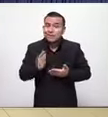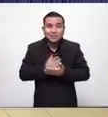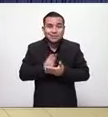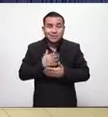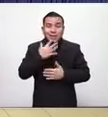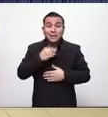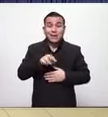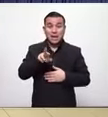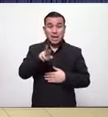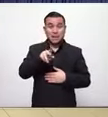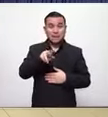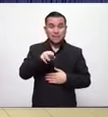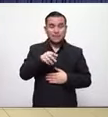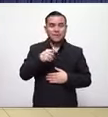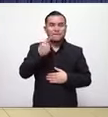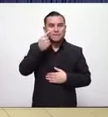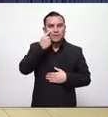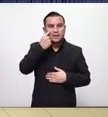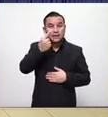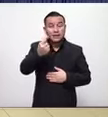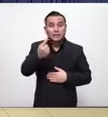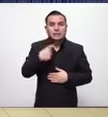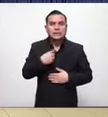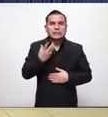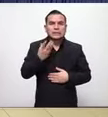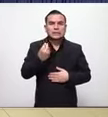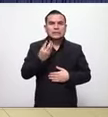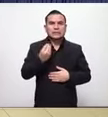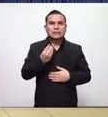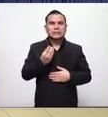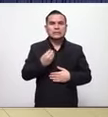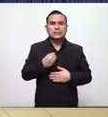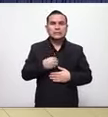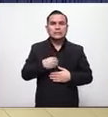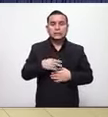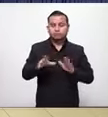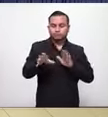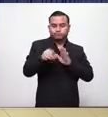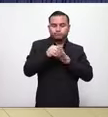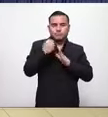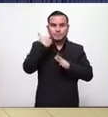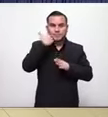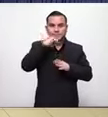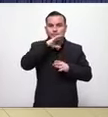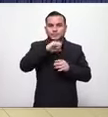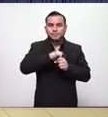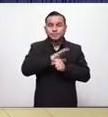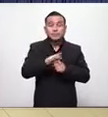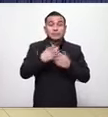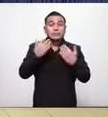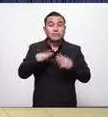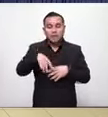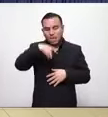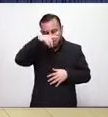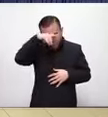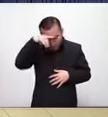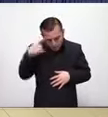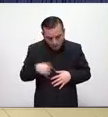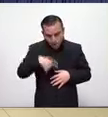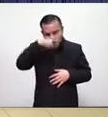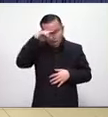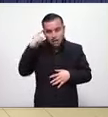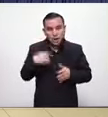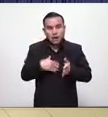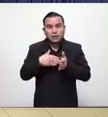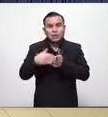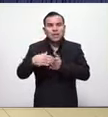amigos que viven con ese temor humano del contagio que ha tocado que trabajar y que empezar